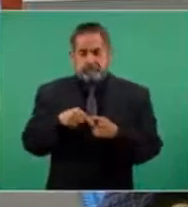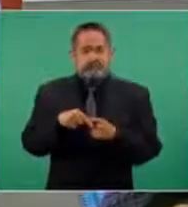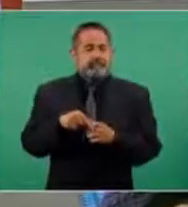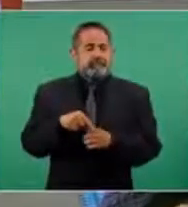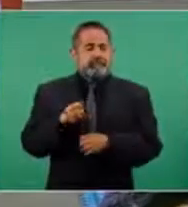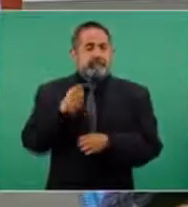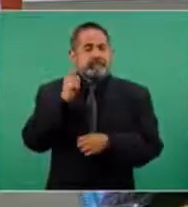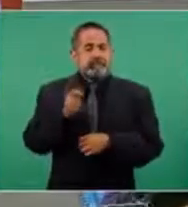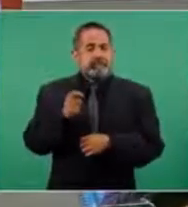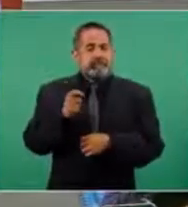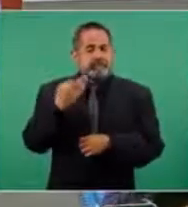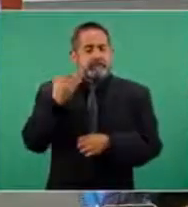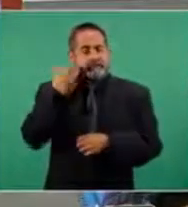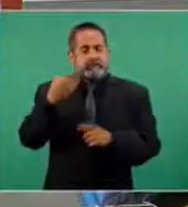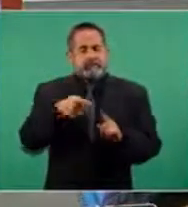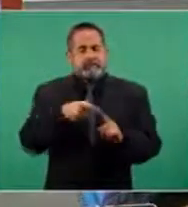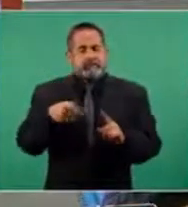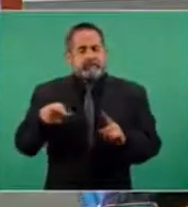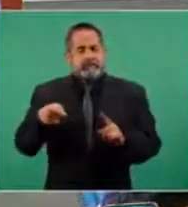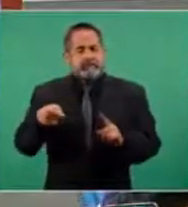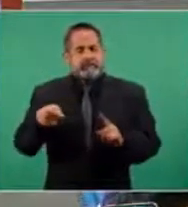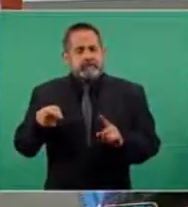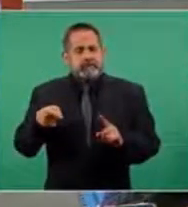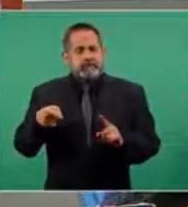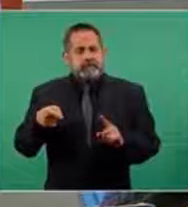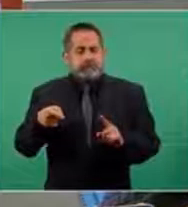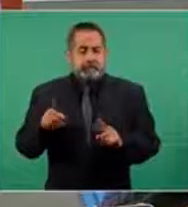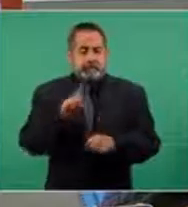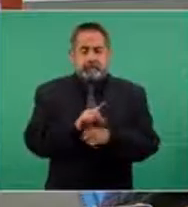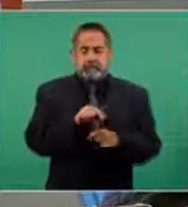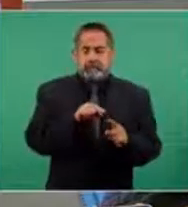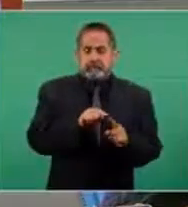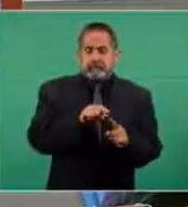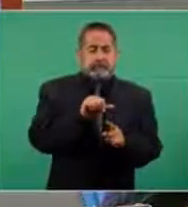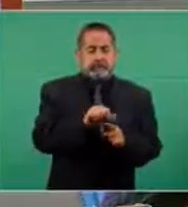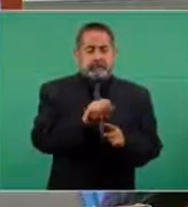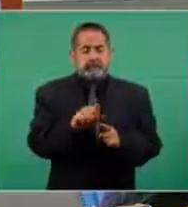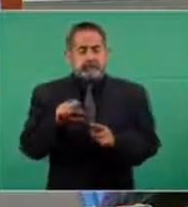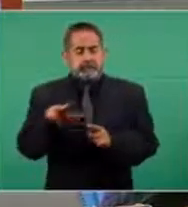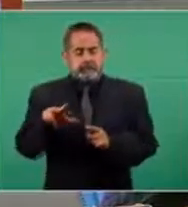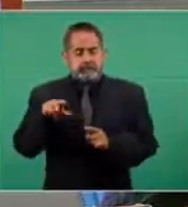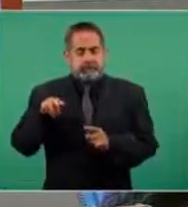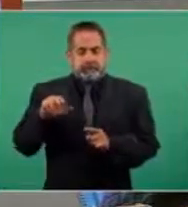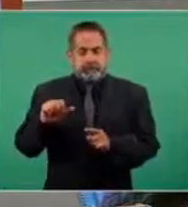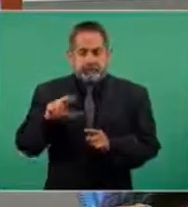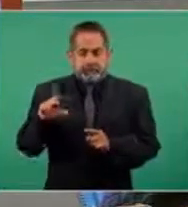del 16 al 28 de marzo.